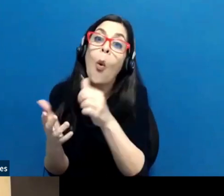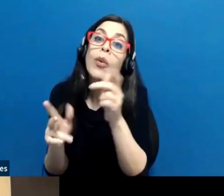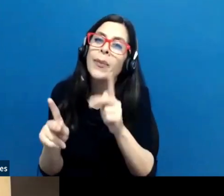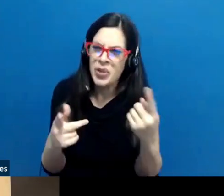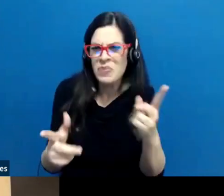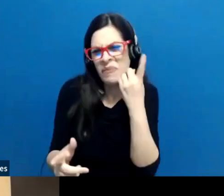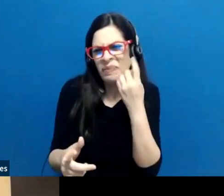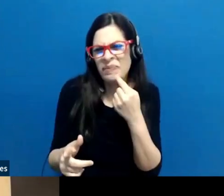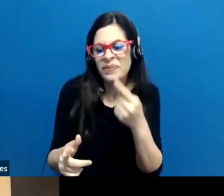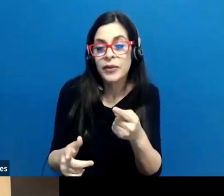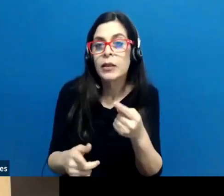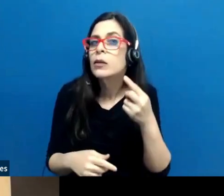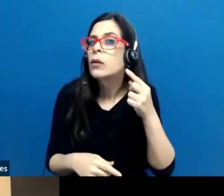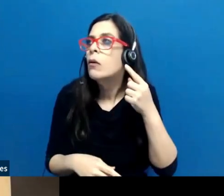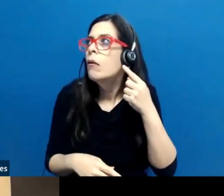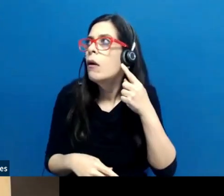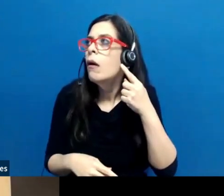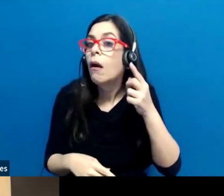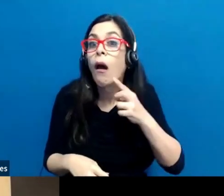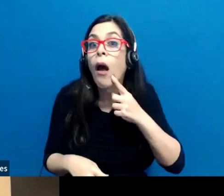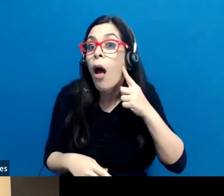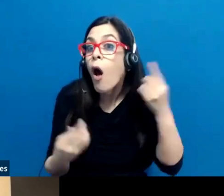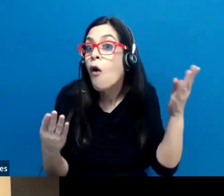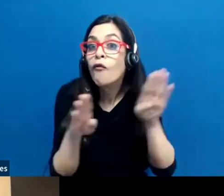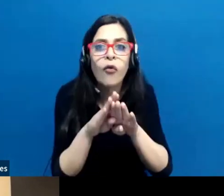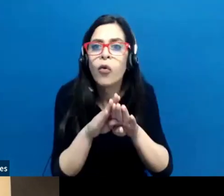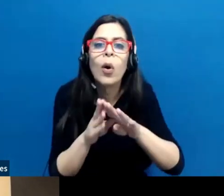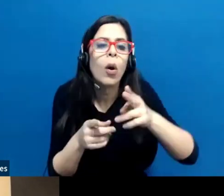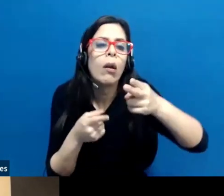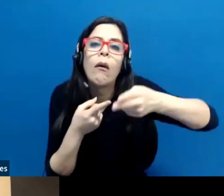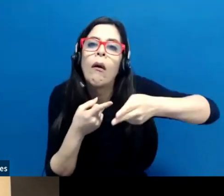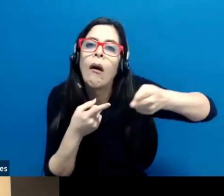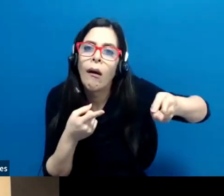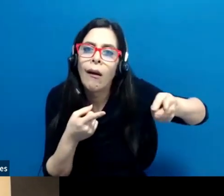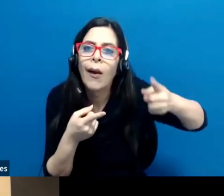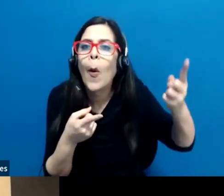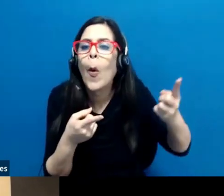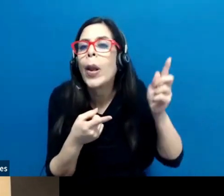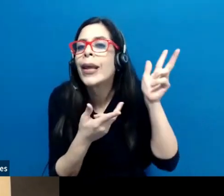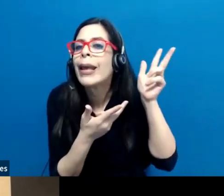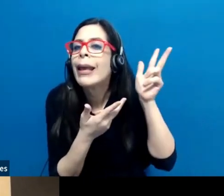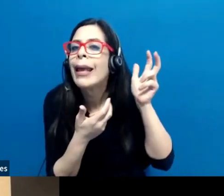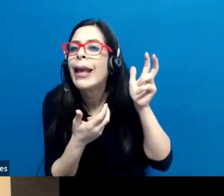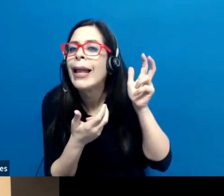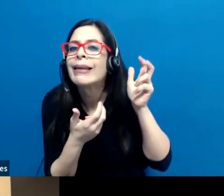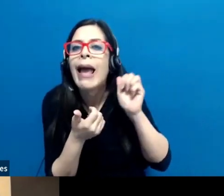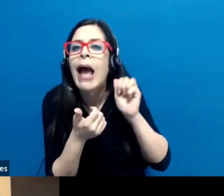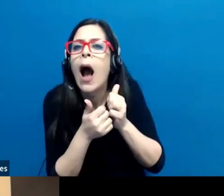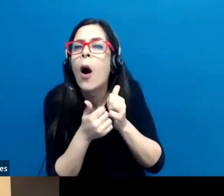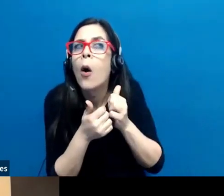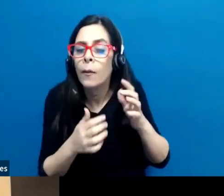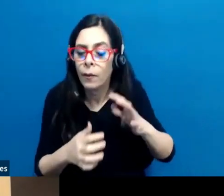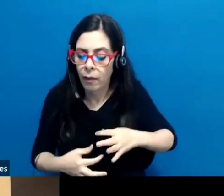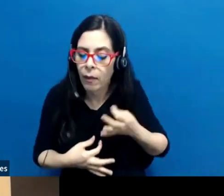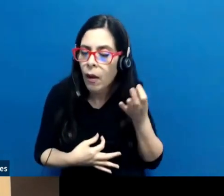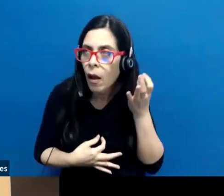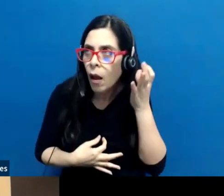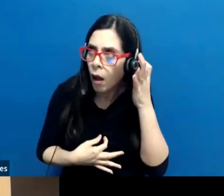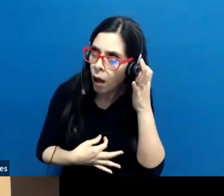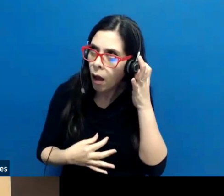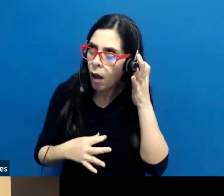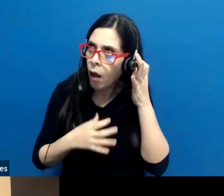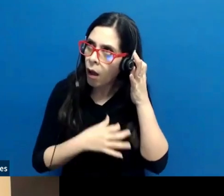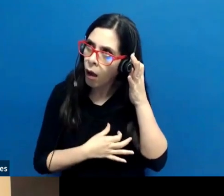auditiva y que solamente lo que necesitan es un equipo de amplificación de sonido que aumente el sonido, valga la redundancia,